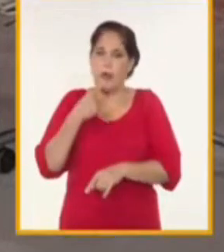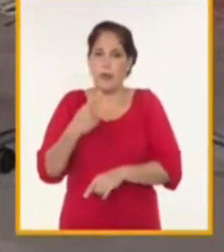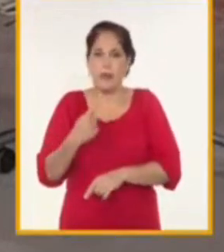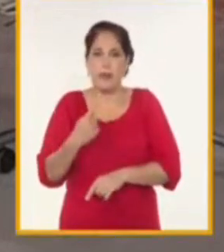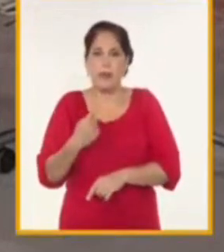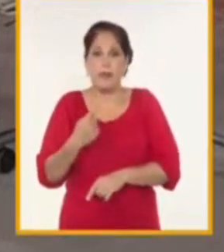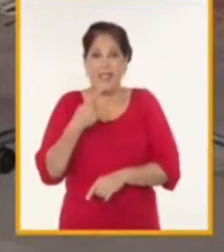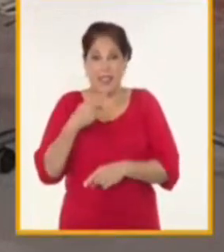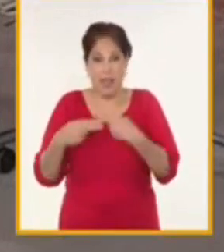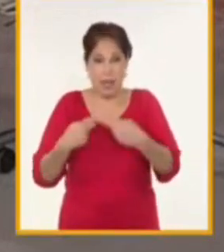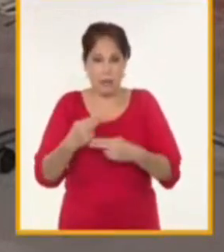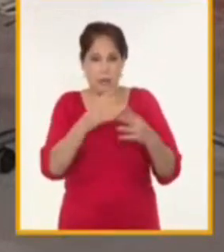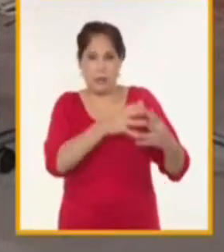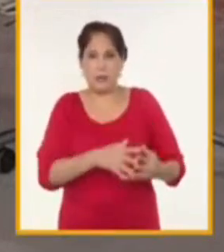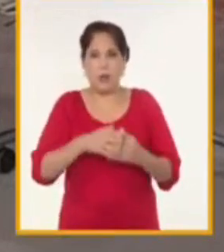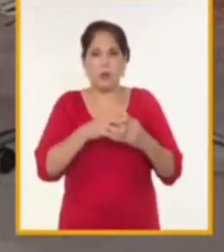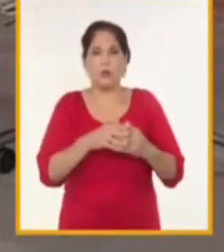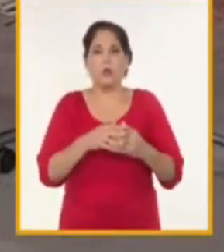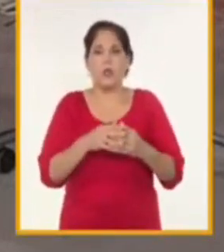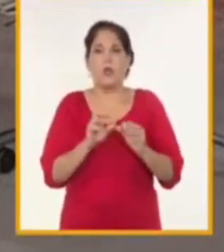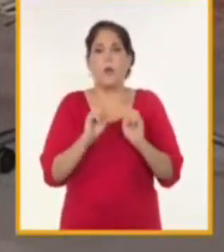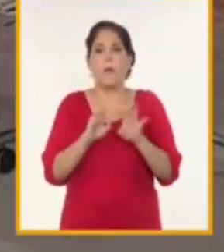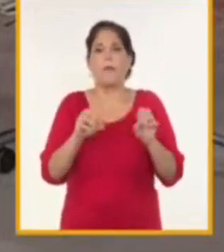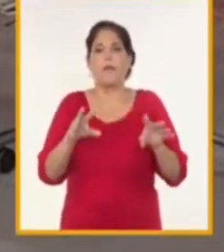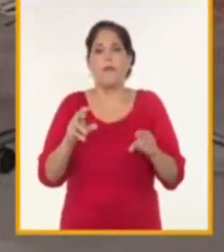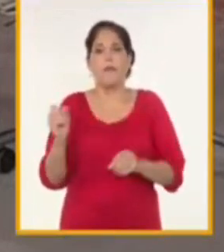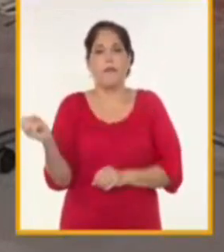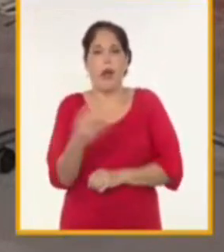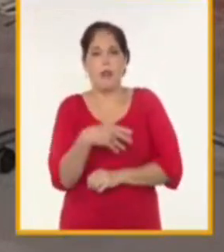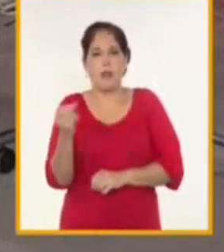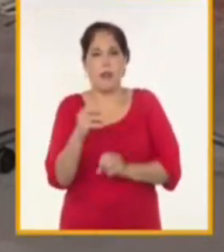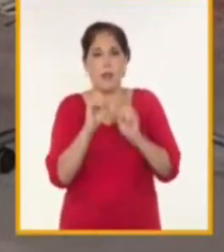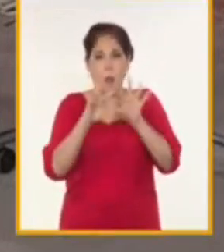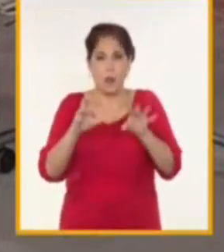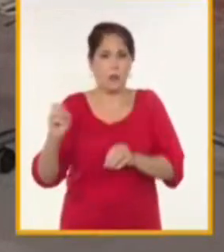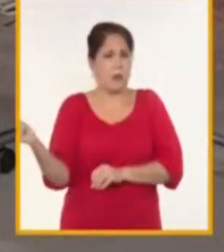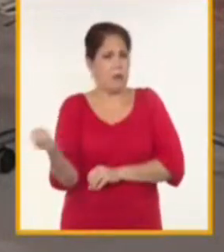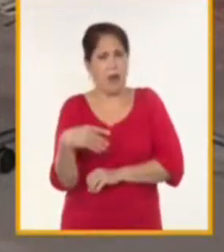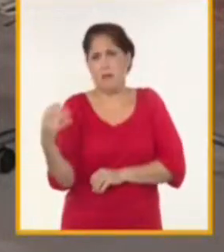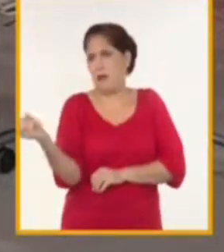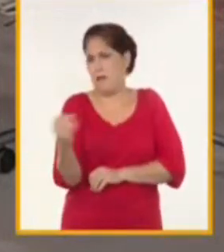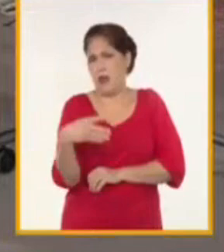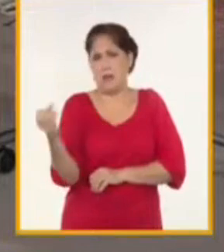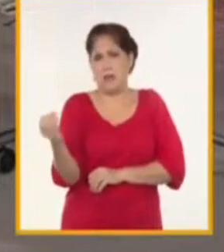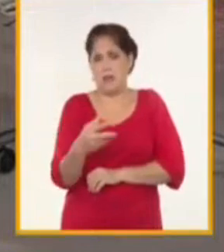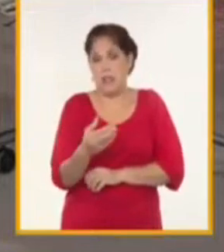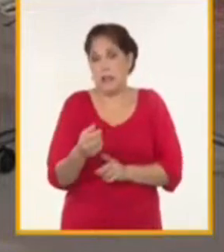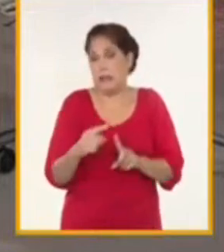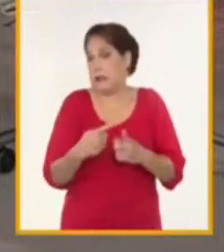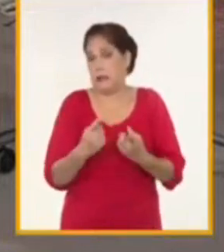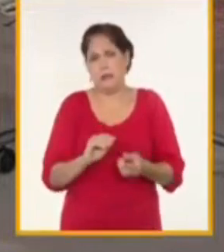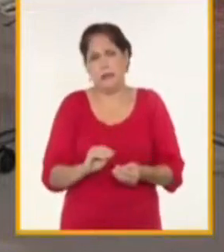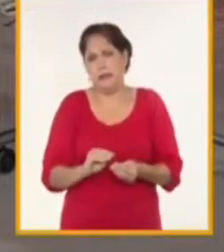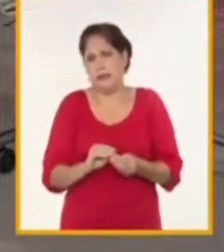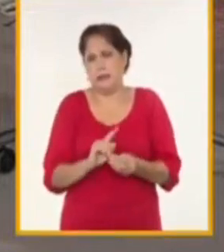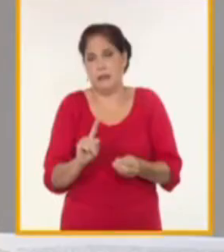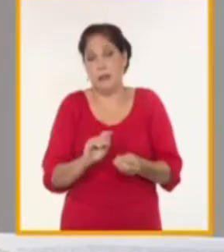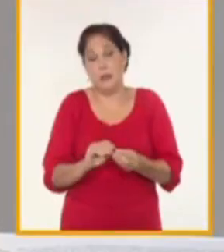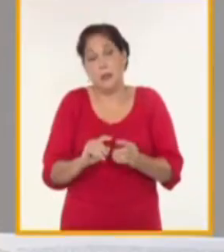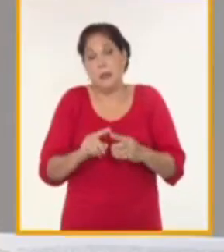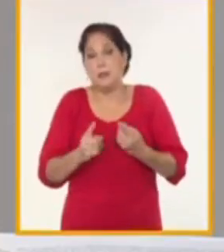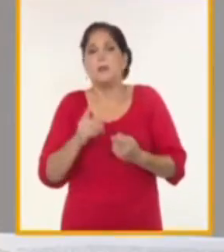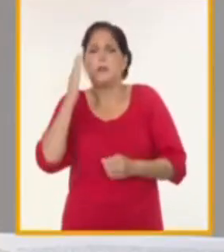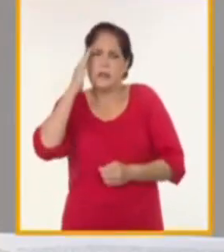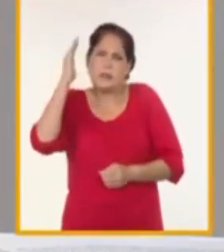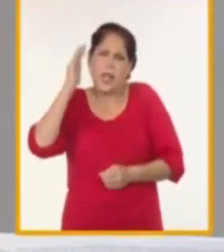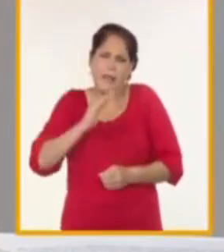sobre la factibilidad del proyecto Mariel y de toda su dimensión pero a pesar